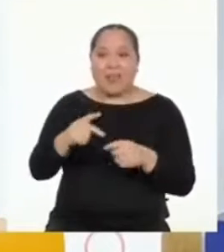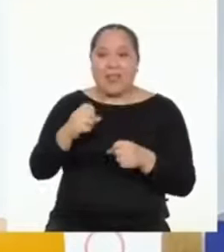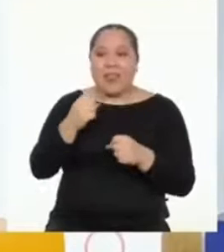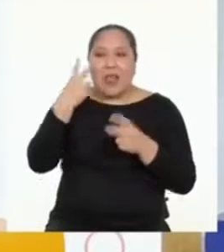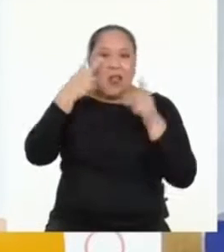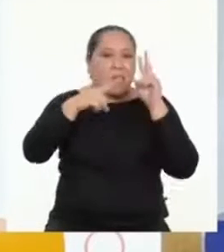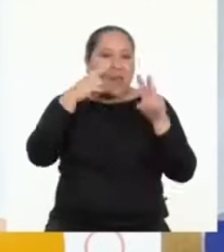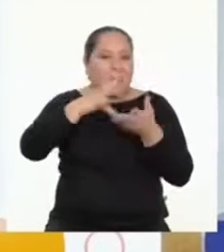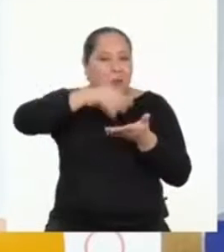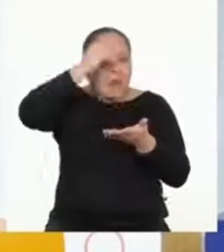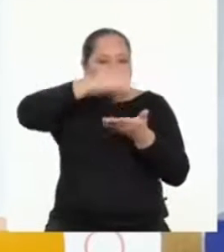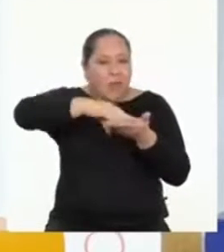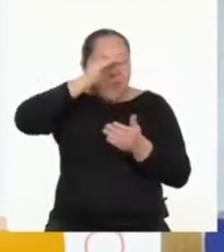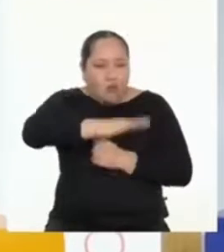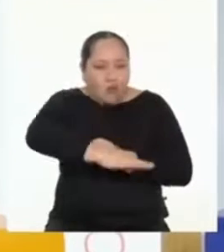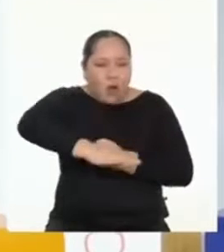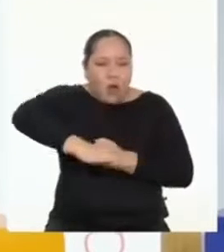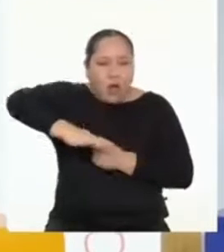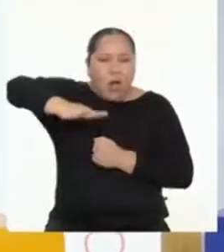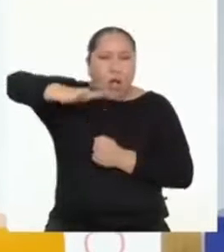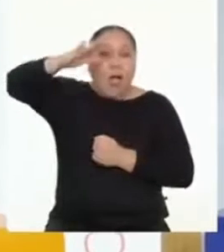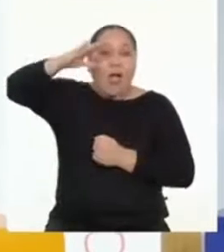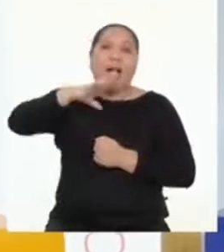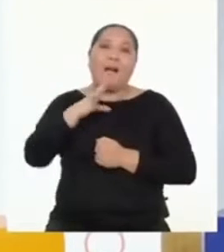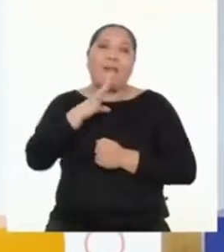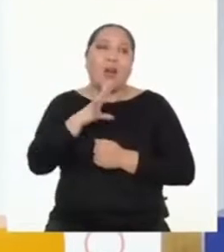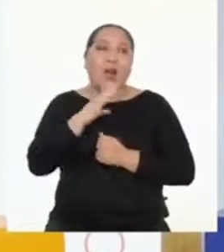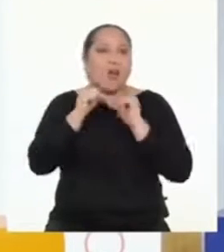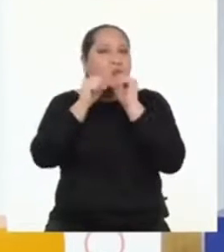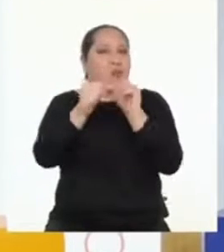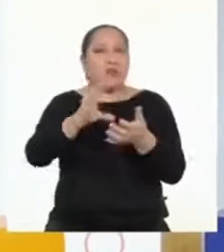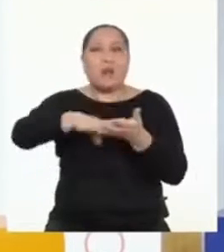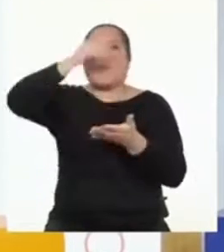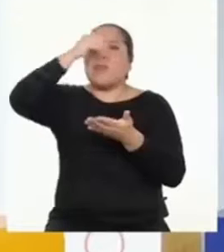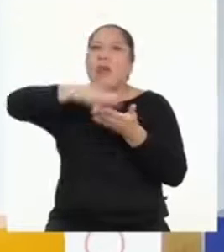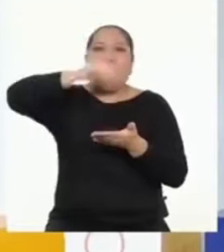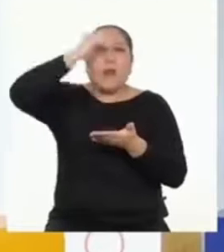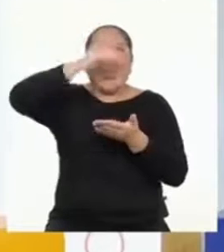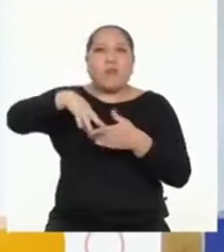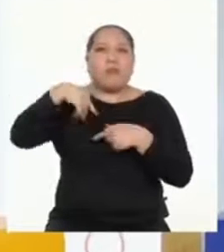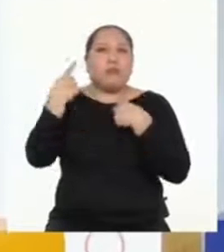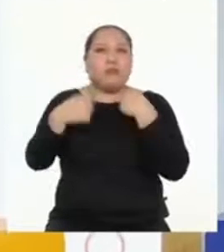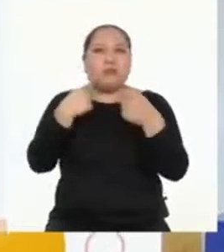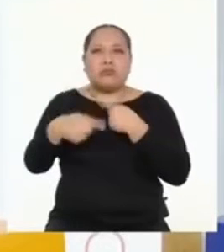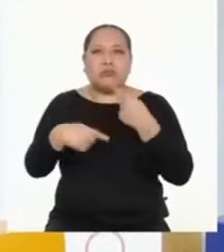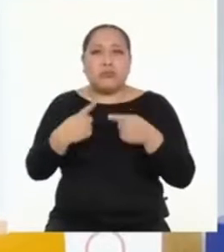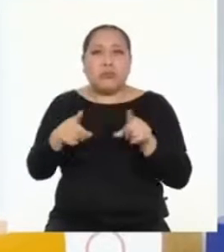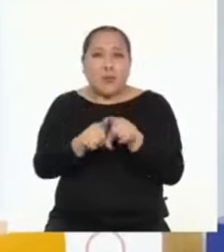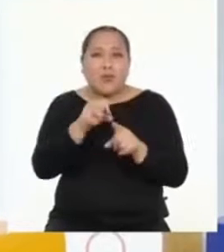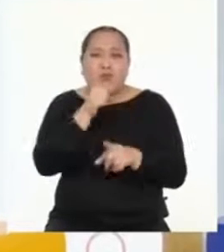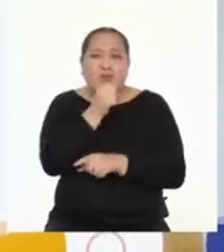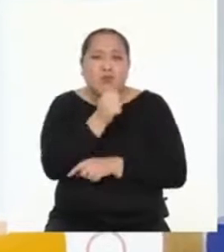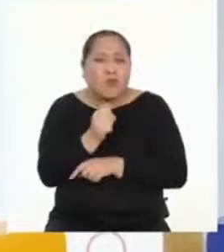tanto desde que somos pequeños. Y aprendemos a hablar. Y no paramos de aprender cosas nuevas nunca. Hasta cuando somos